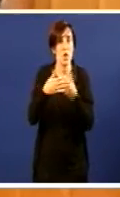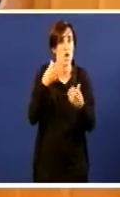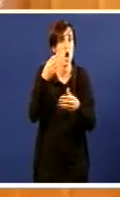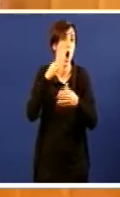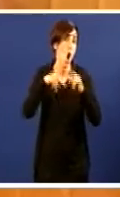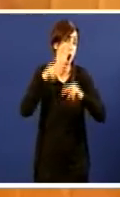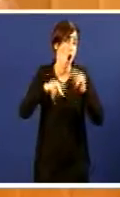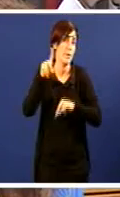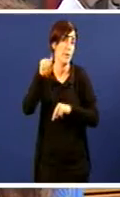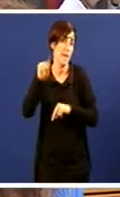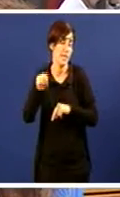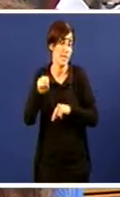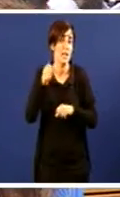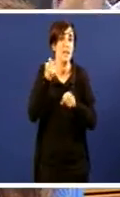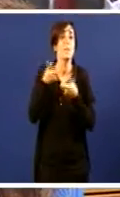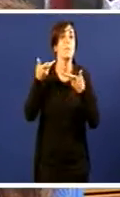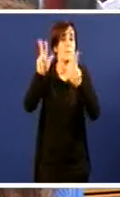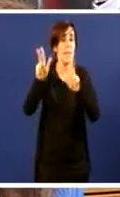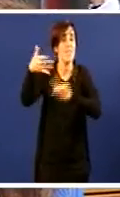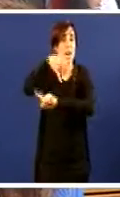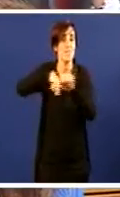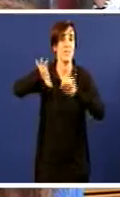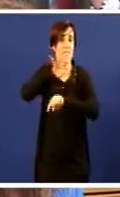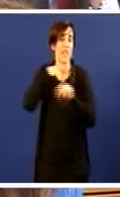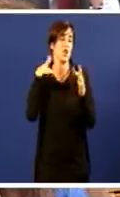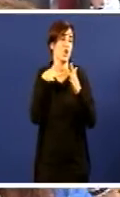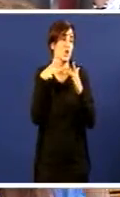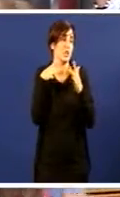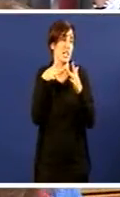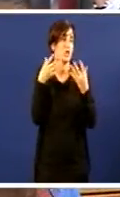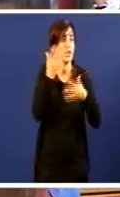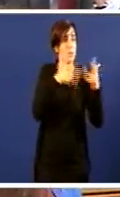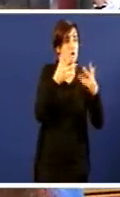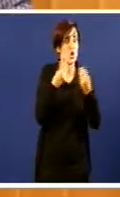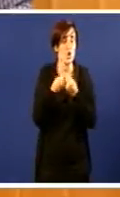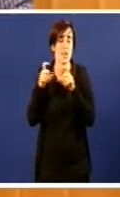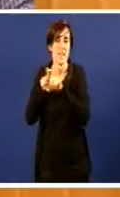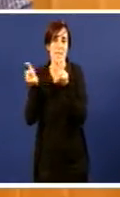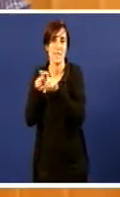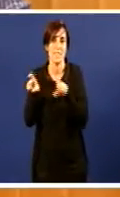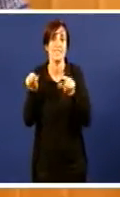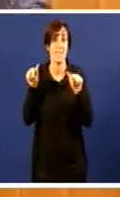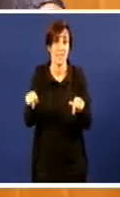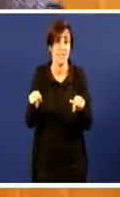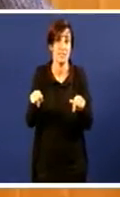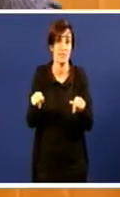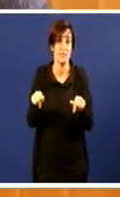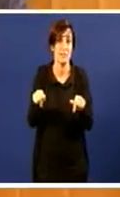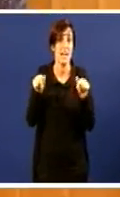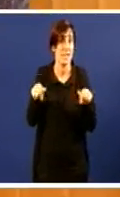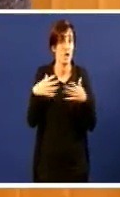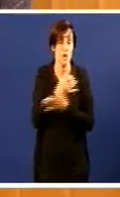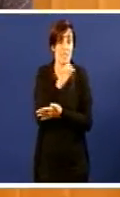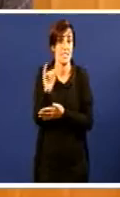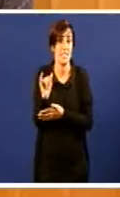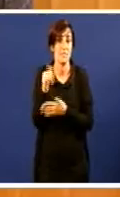permisividade ambiental e connivencia das administracións coas empresas. Esas son as características da industria de enclave. E aquí teñenas todas. Polo tanto,